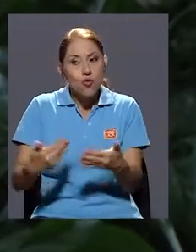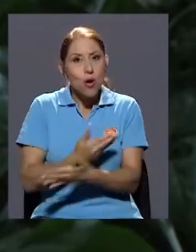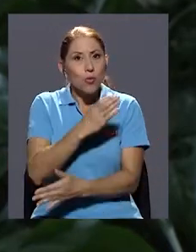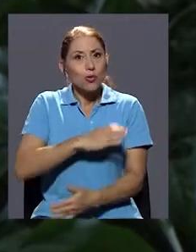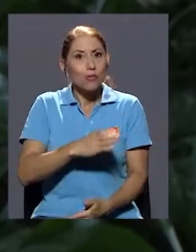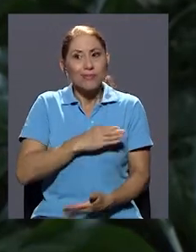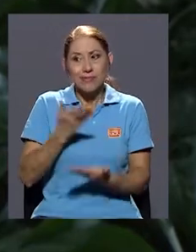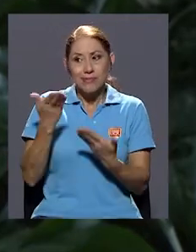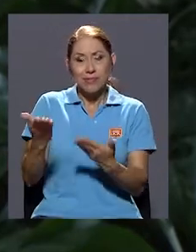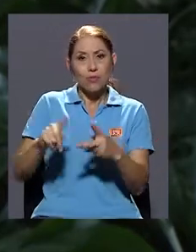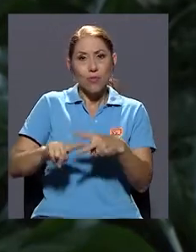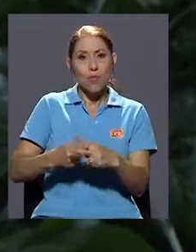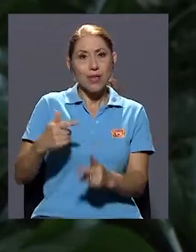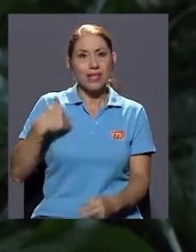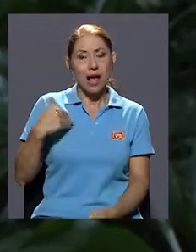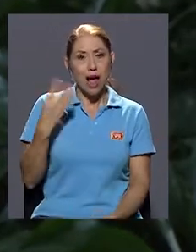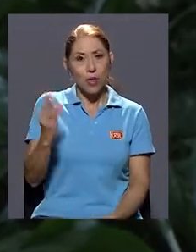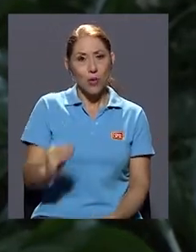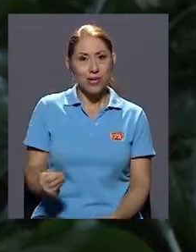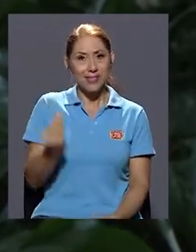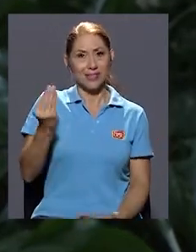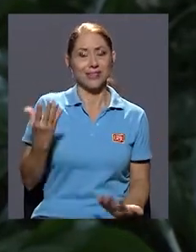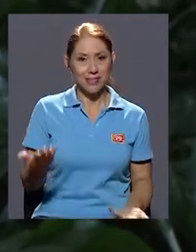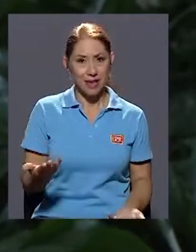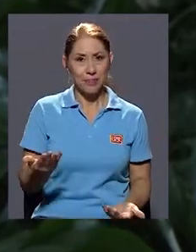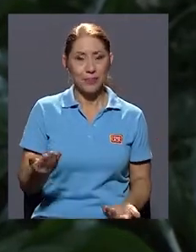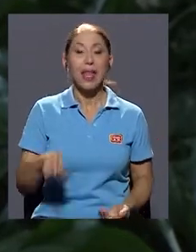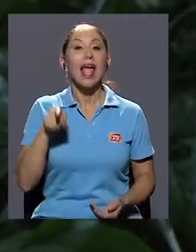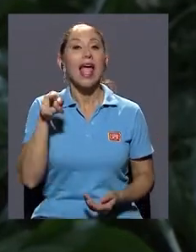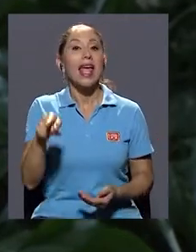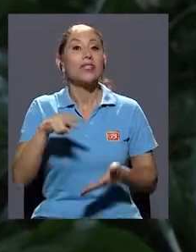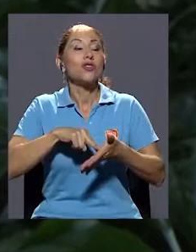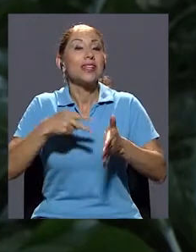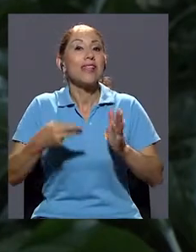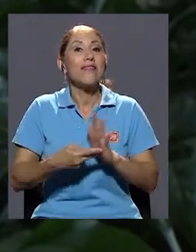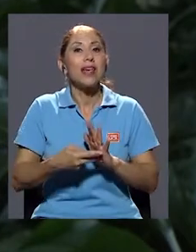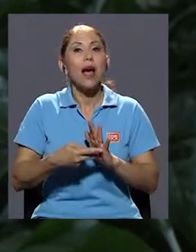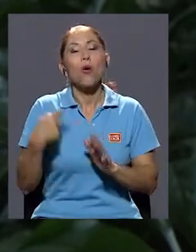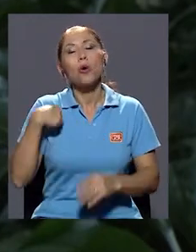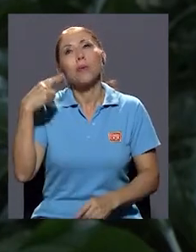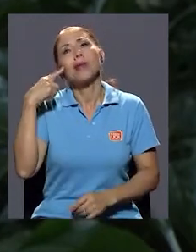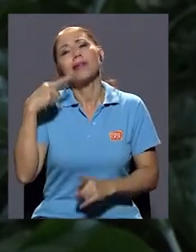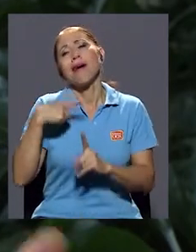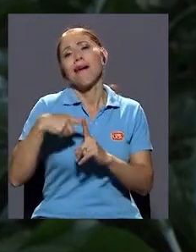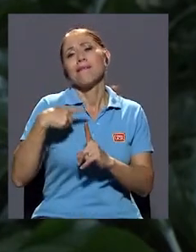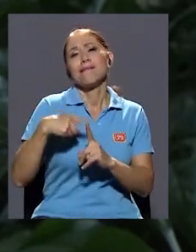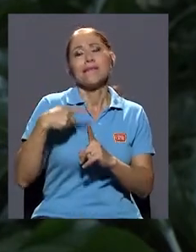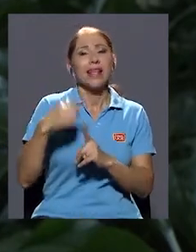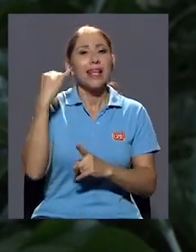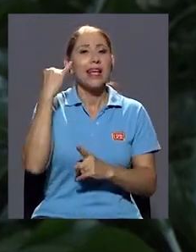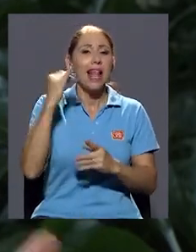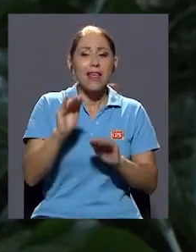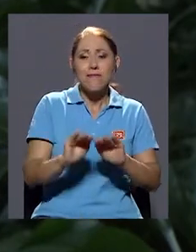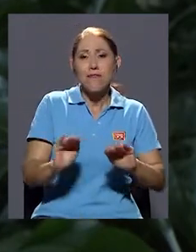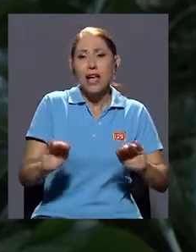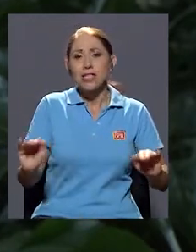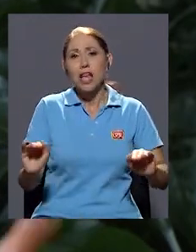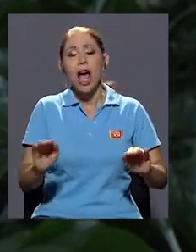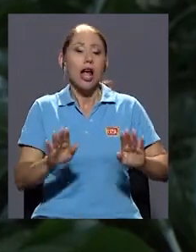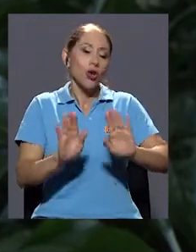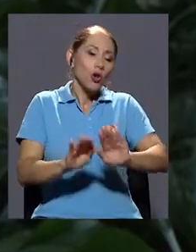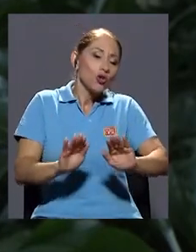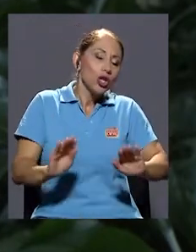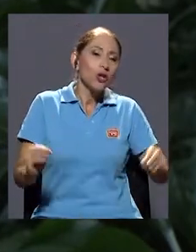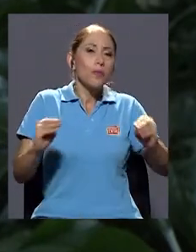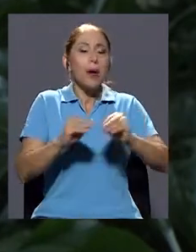la adolescencia. Y en este sentido, entonces, por un lado, eso sirve para idealizar a la infancia, de que los niños van a ser más pasivos, más